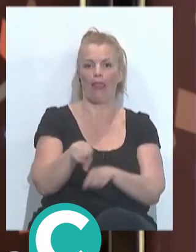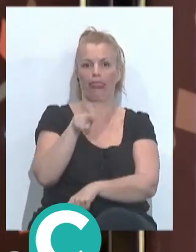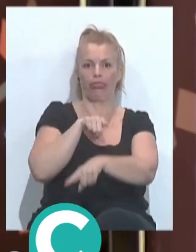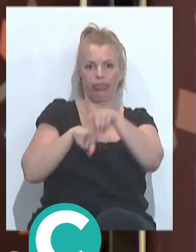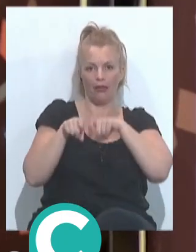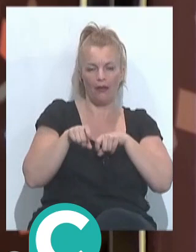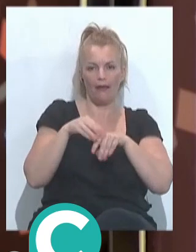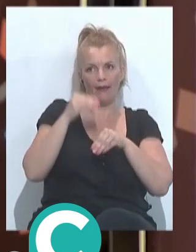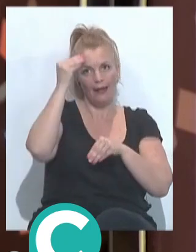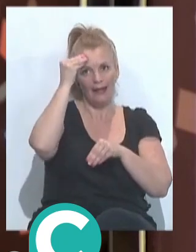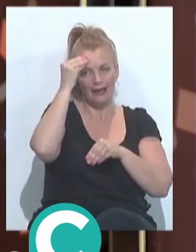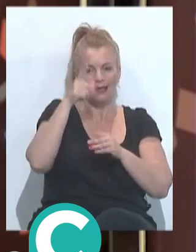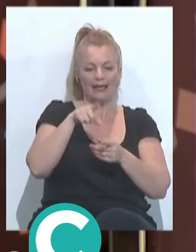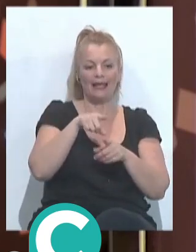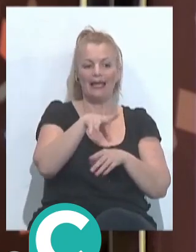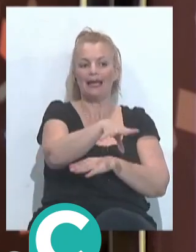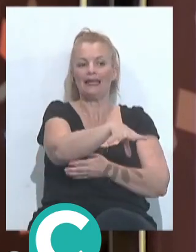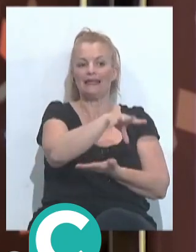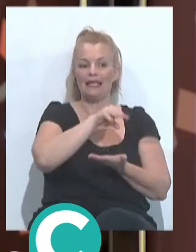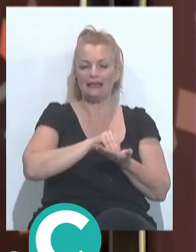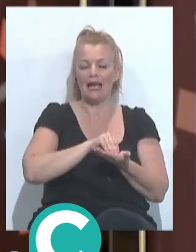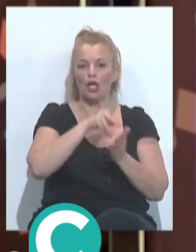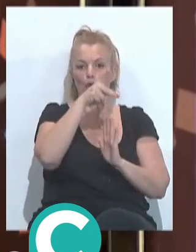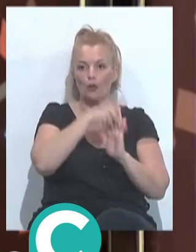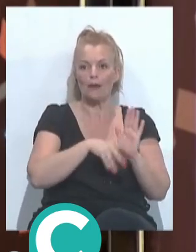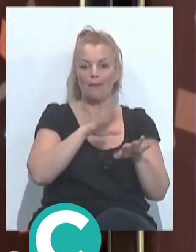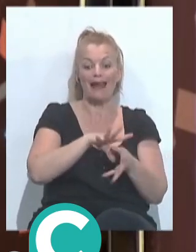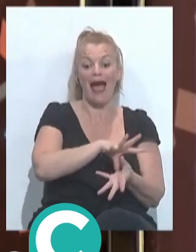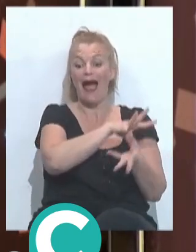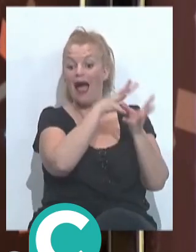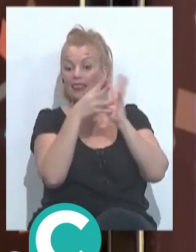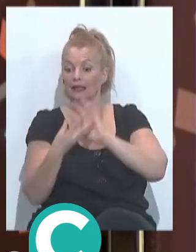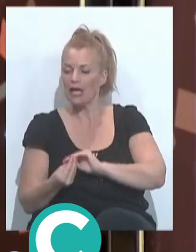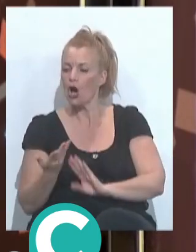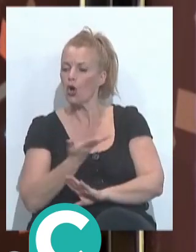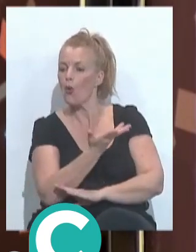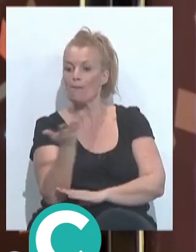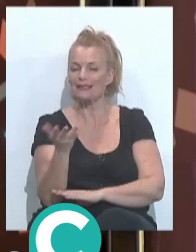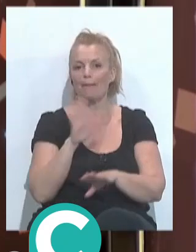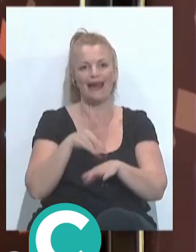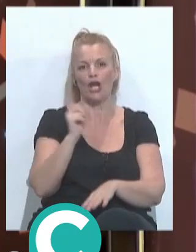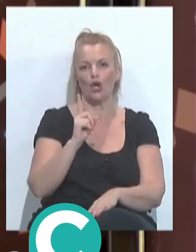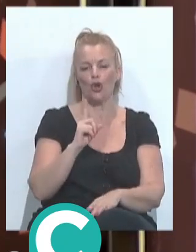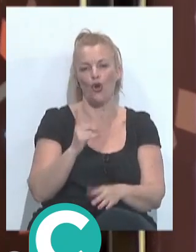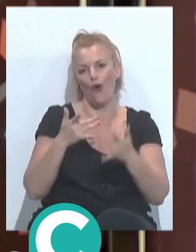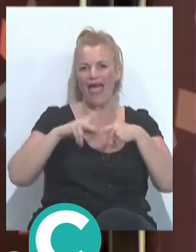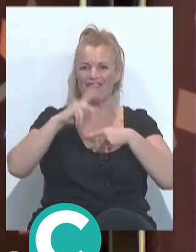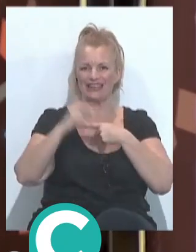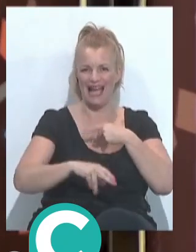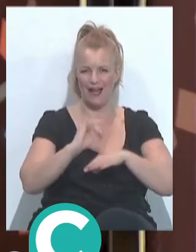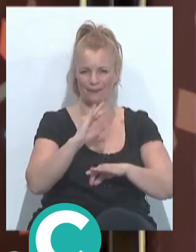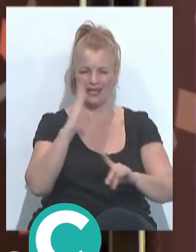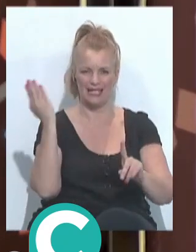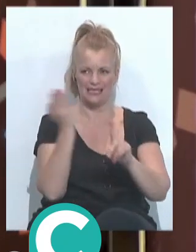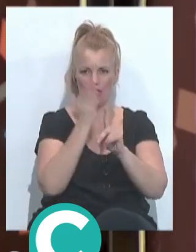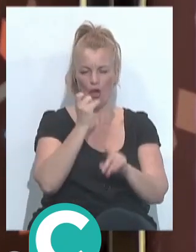pues intentar interpretar la norma o reinterpretarla para adaptar su comparsa a que no tuviera esa sanción que podía ser